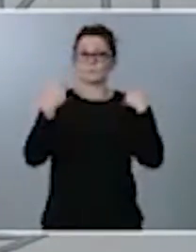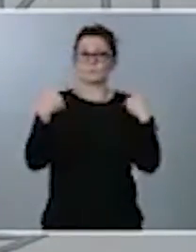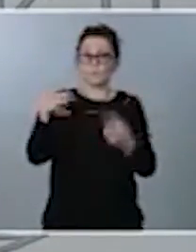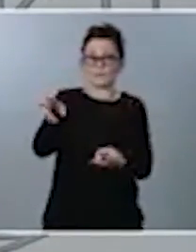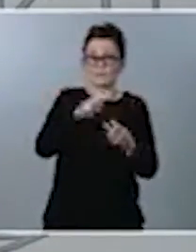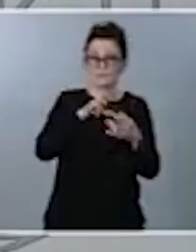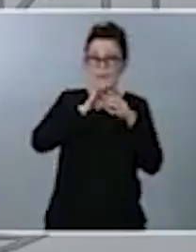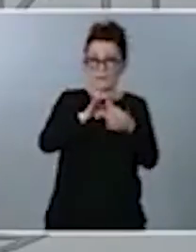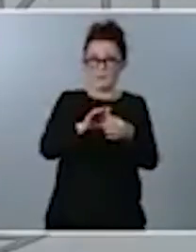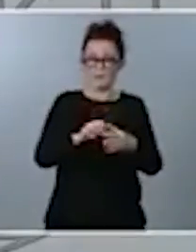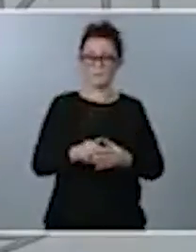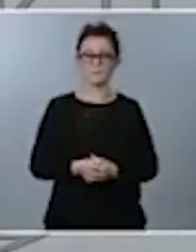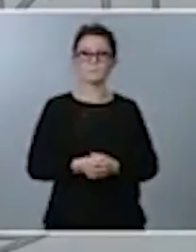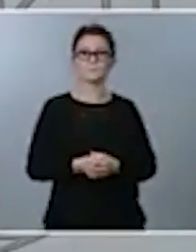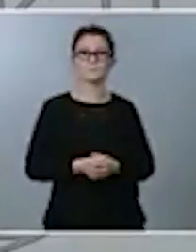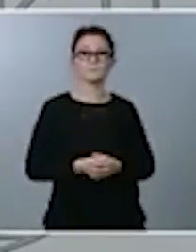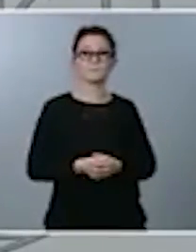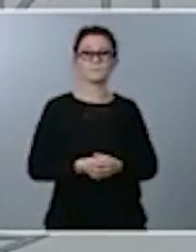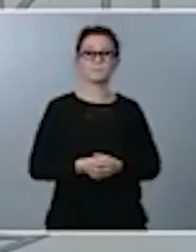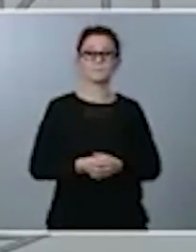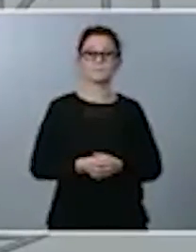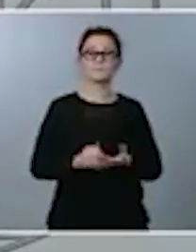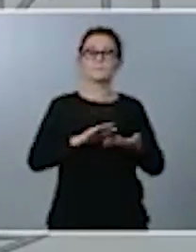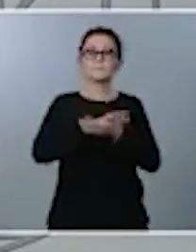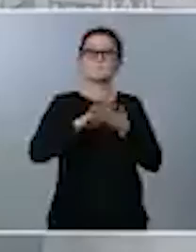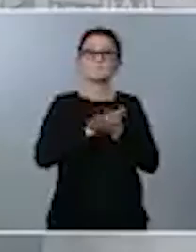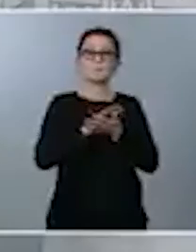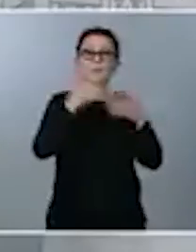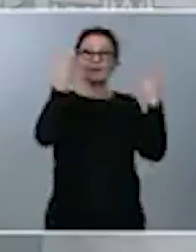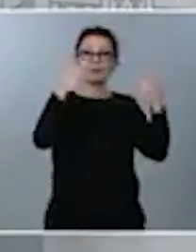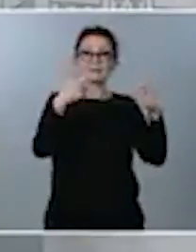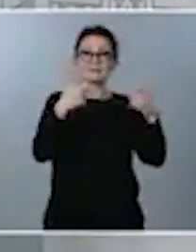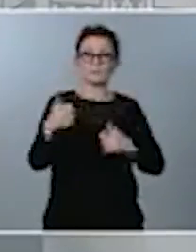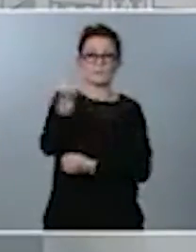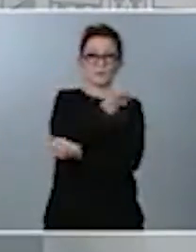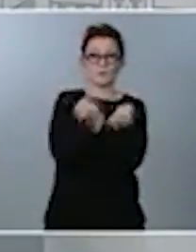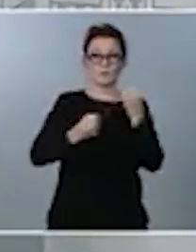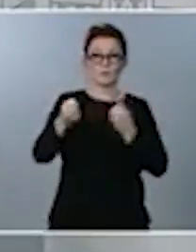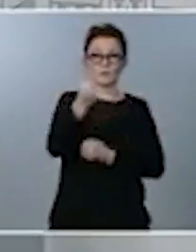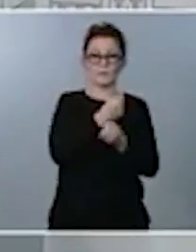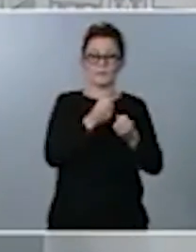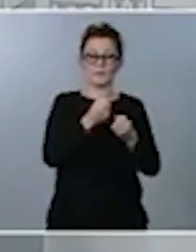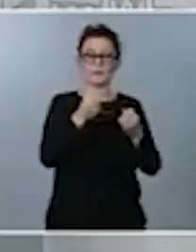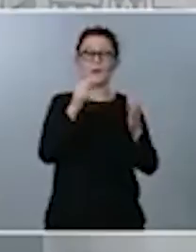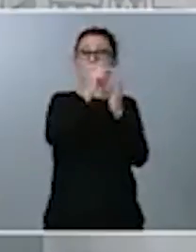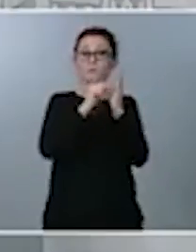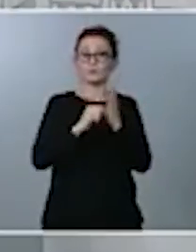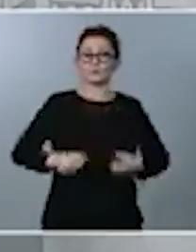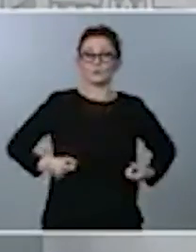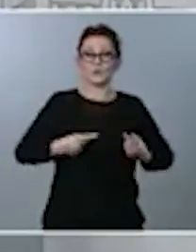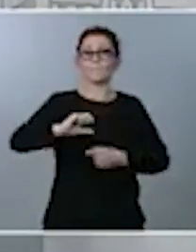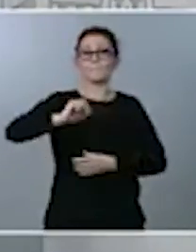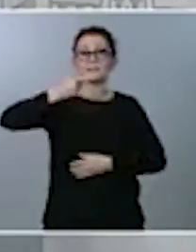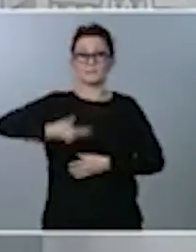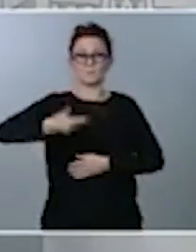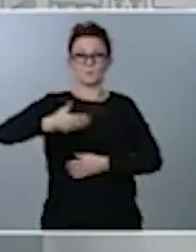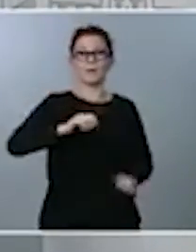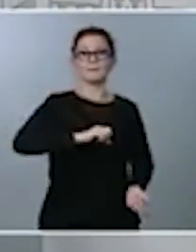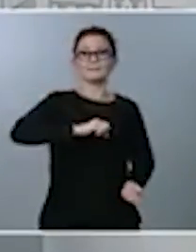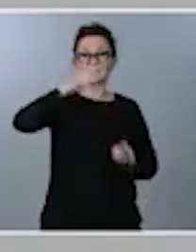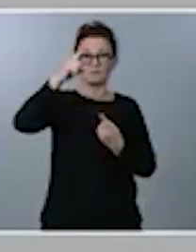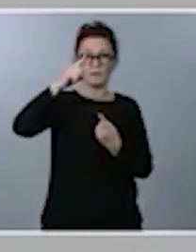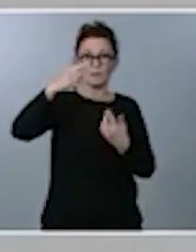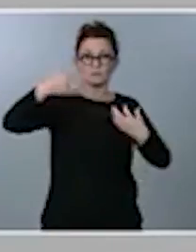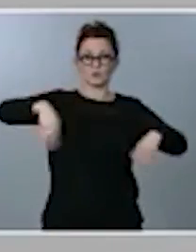Y entrando en ese detalle de la clasificación económica de los capítulos de gasto, el más relevante es el de las transferencias corrientes, que